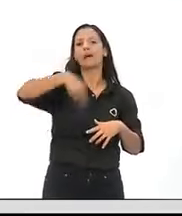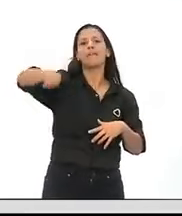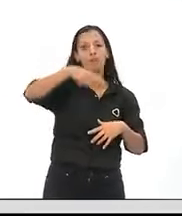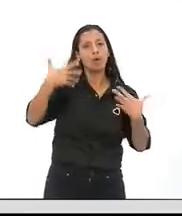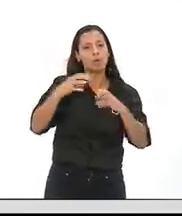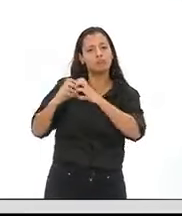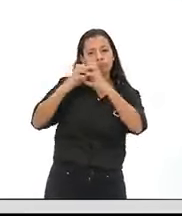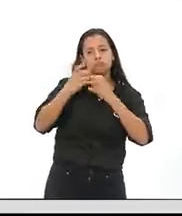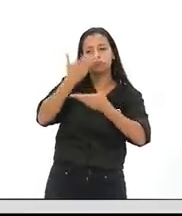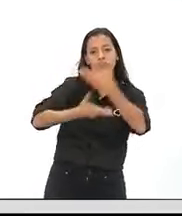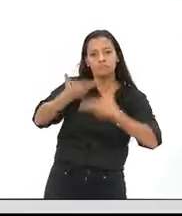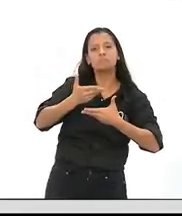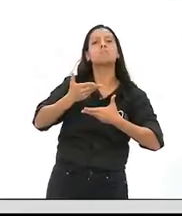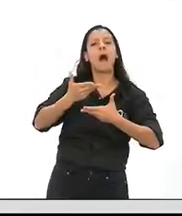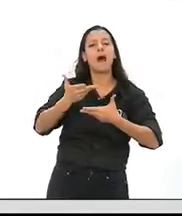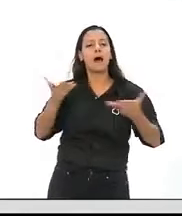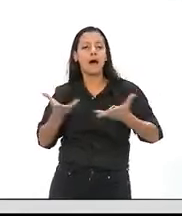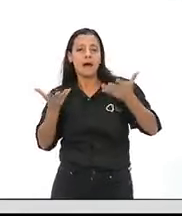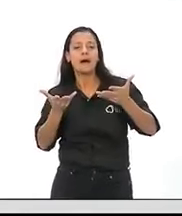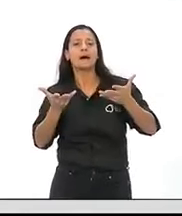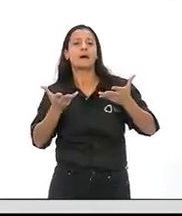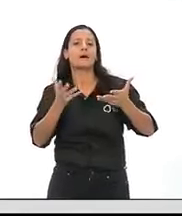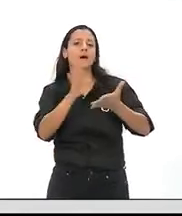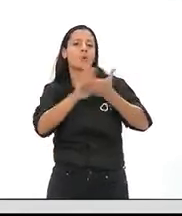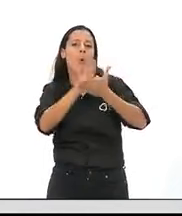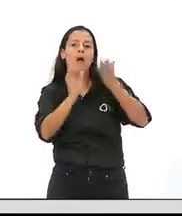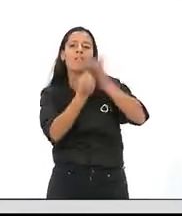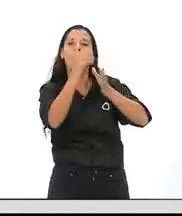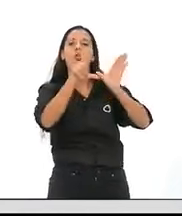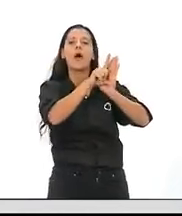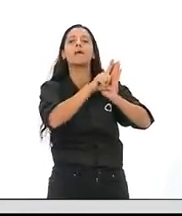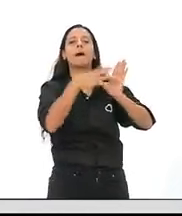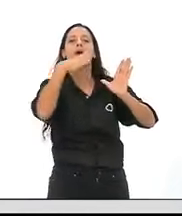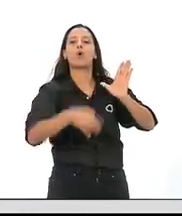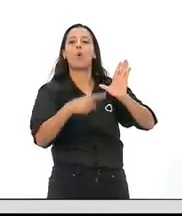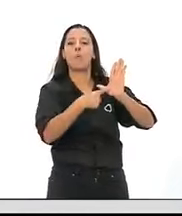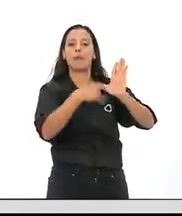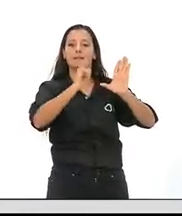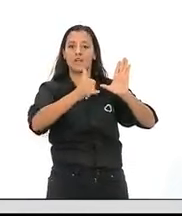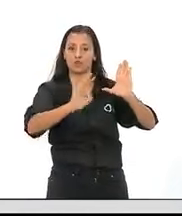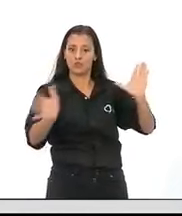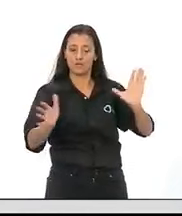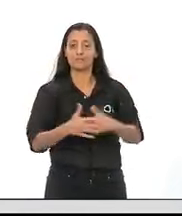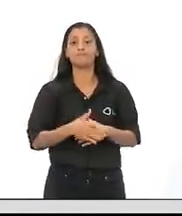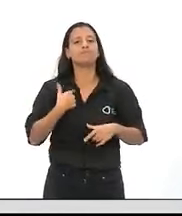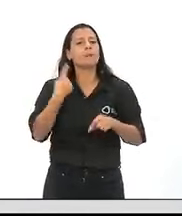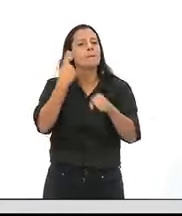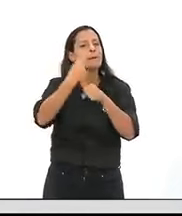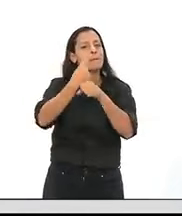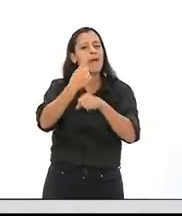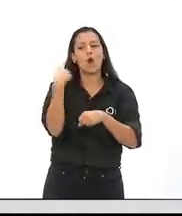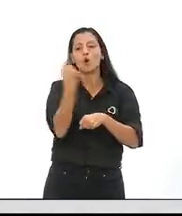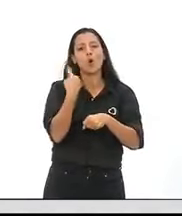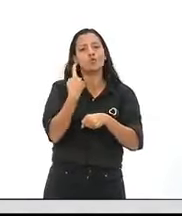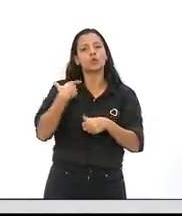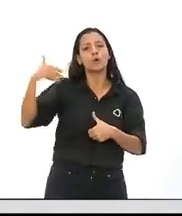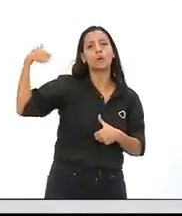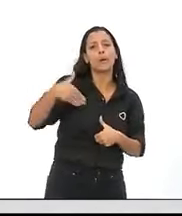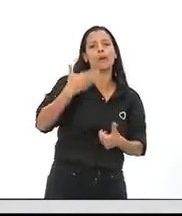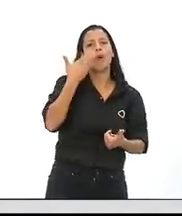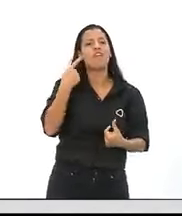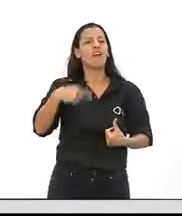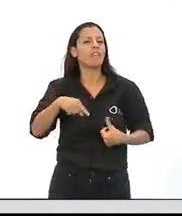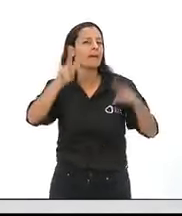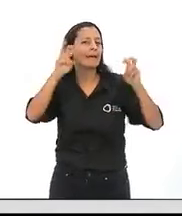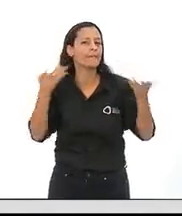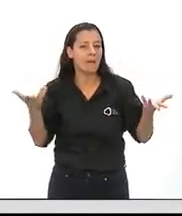esta discusión e impulsar su tratamiento y cumplimiento. Básicamente lo que nosotros venimos a exponer